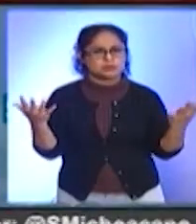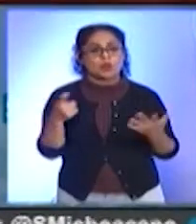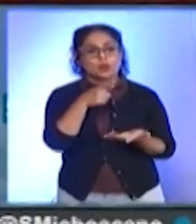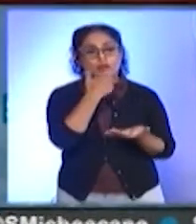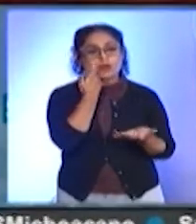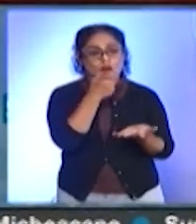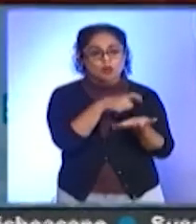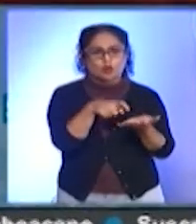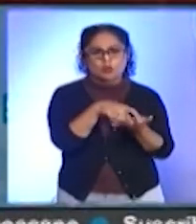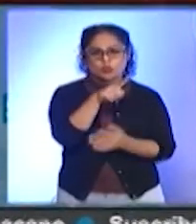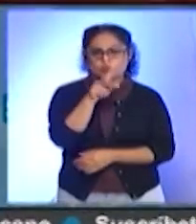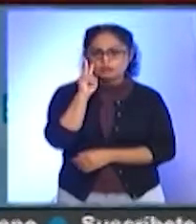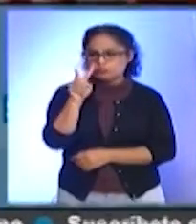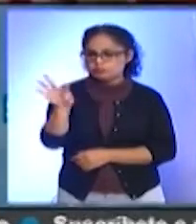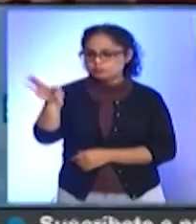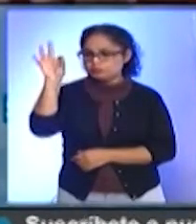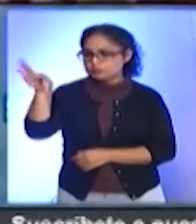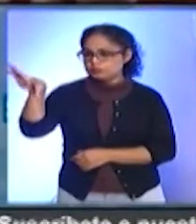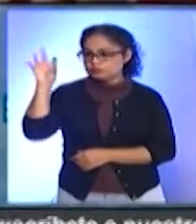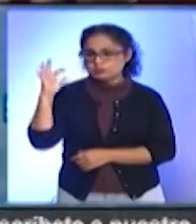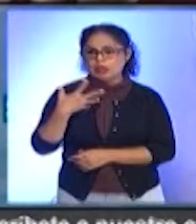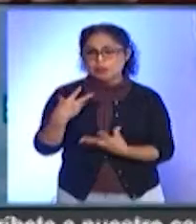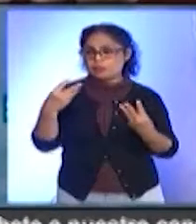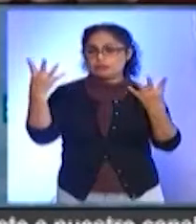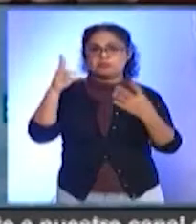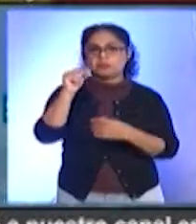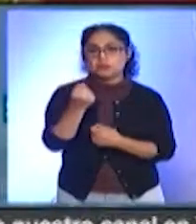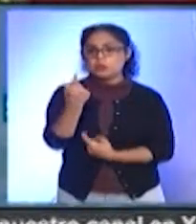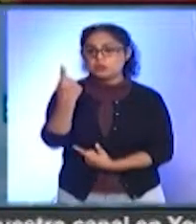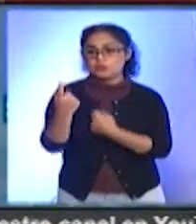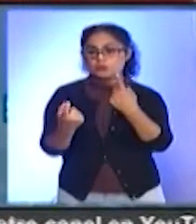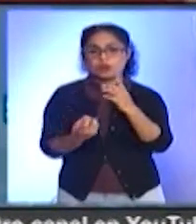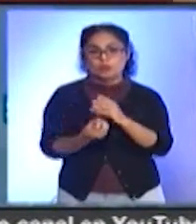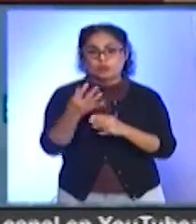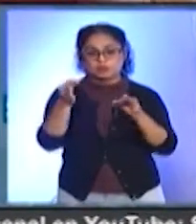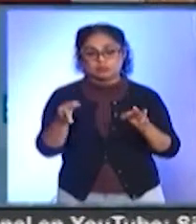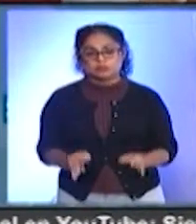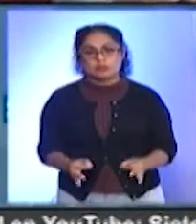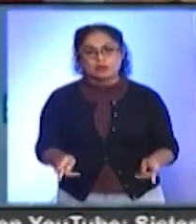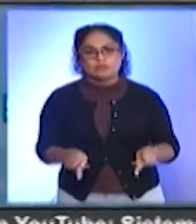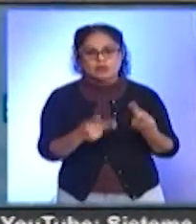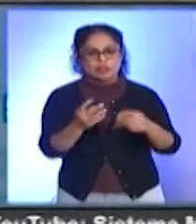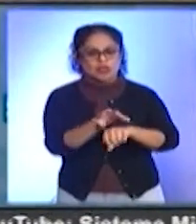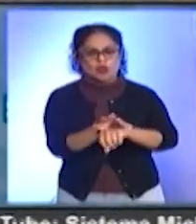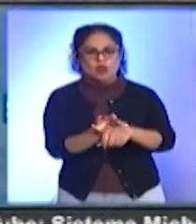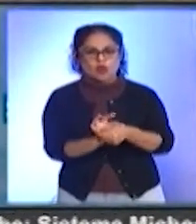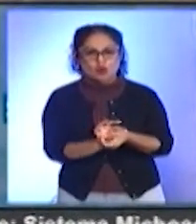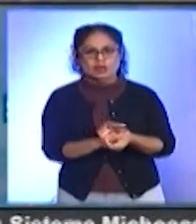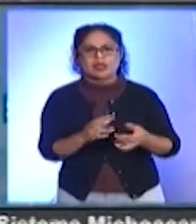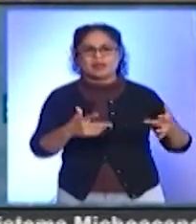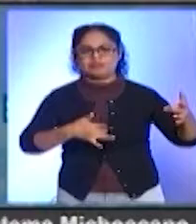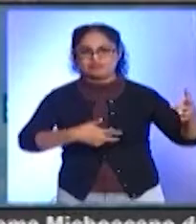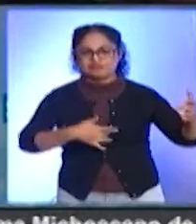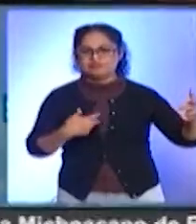compradores podrán elegir piezas únicas entre los más de 12 mil productos que son los que se tienen a la venta, como por ejemplo joyería, instrumentos de cuerda,